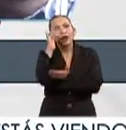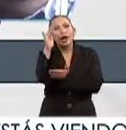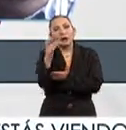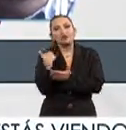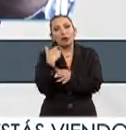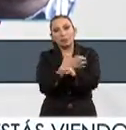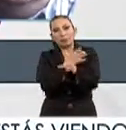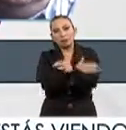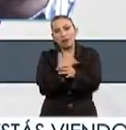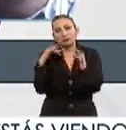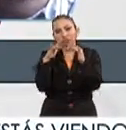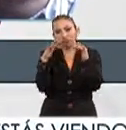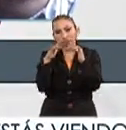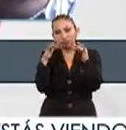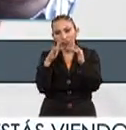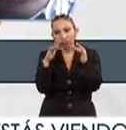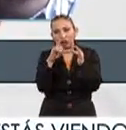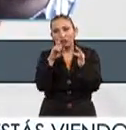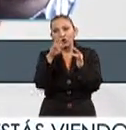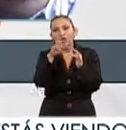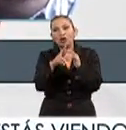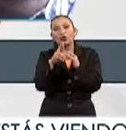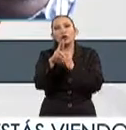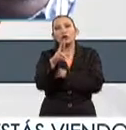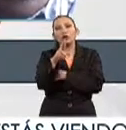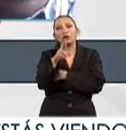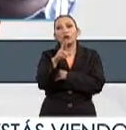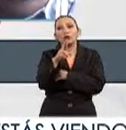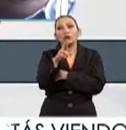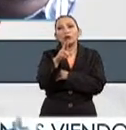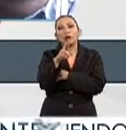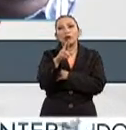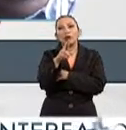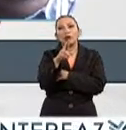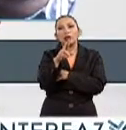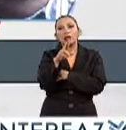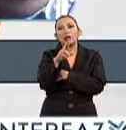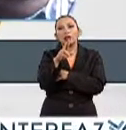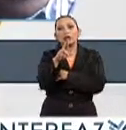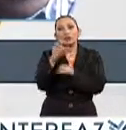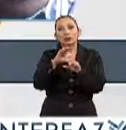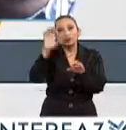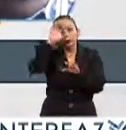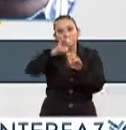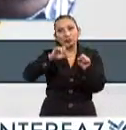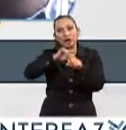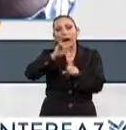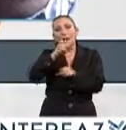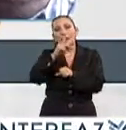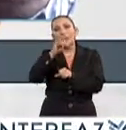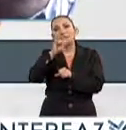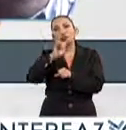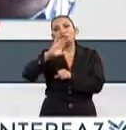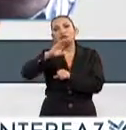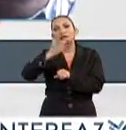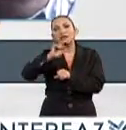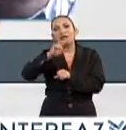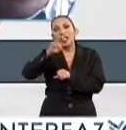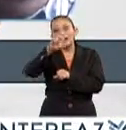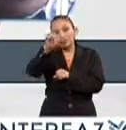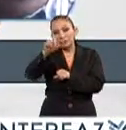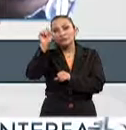mucho que haya estado con nosotros doctor doctor en Ciencias Sociales Ángel Patricio Chávez